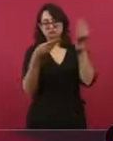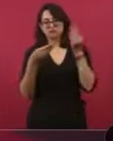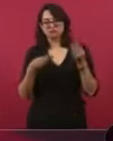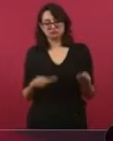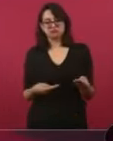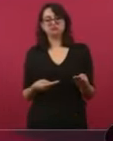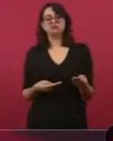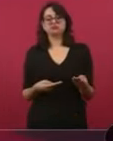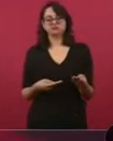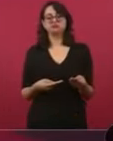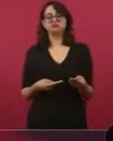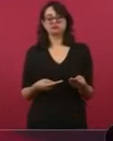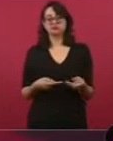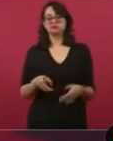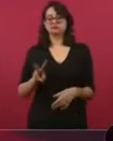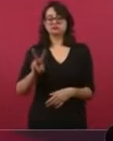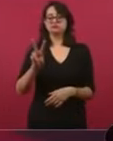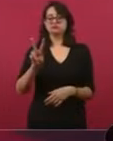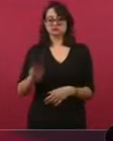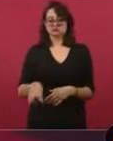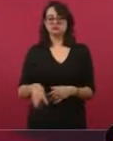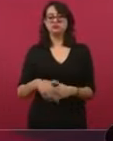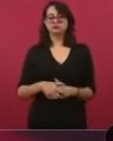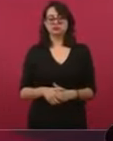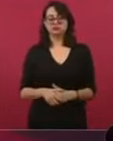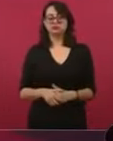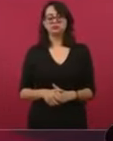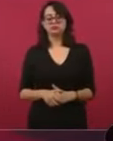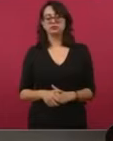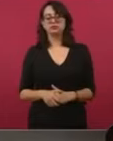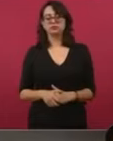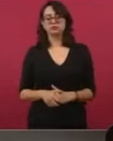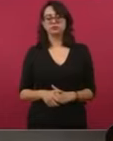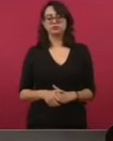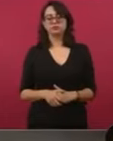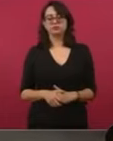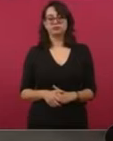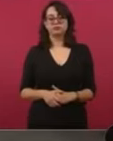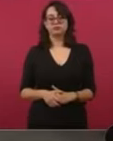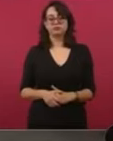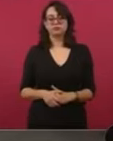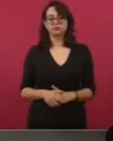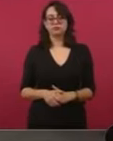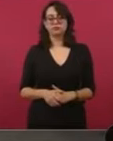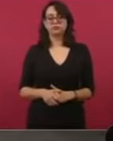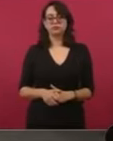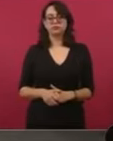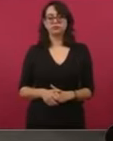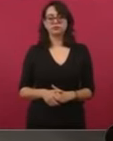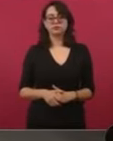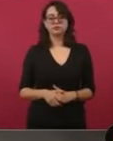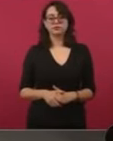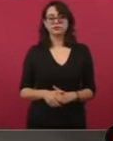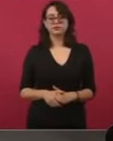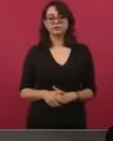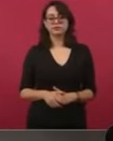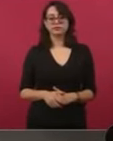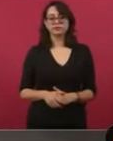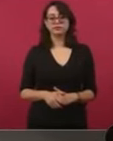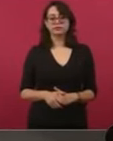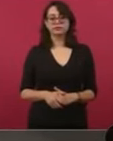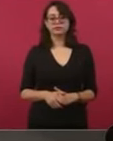El secretario de Gobernación, Adán Augusto López Hernández, no es